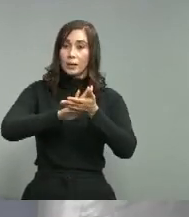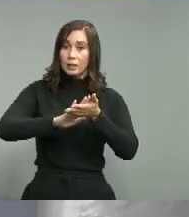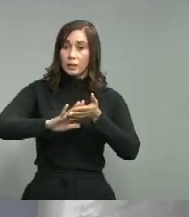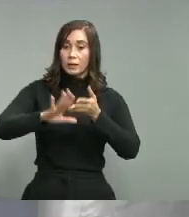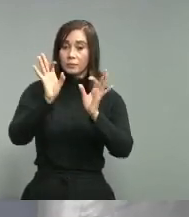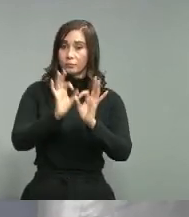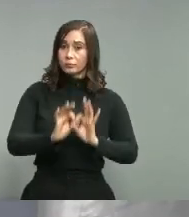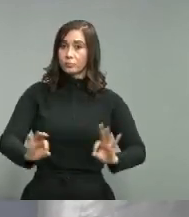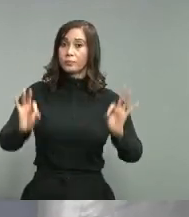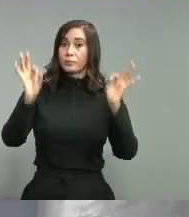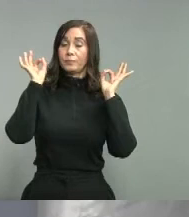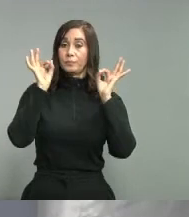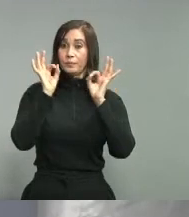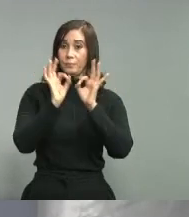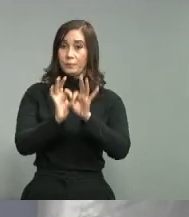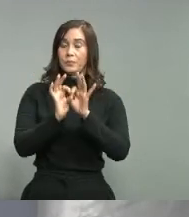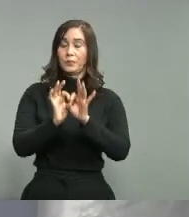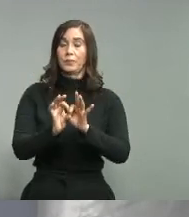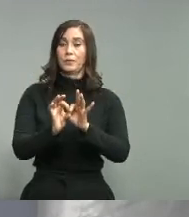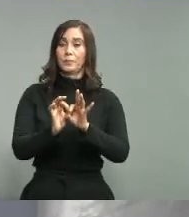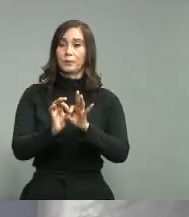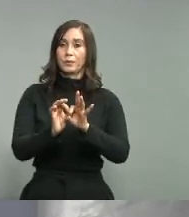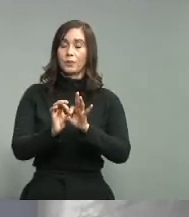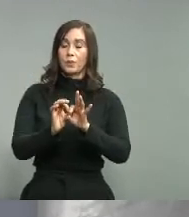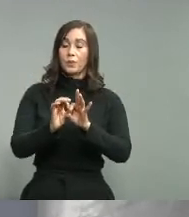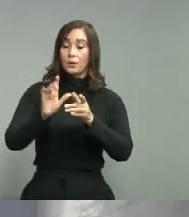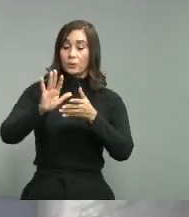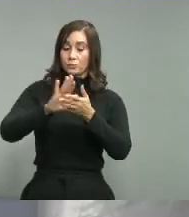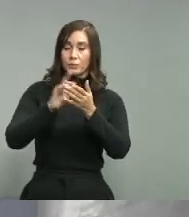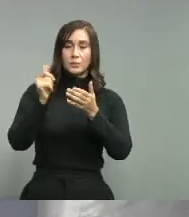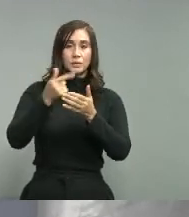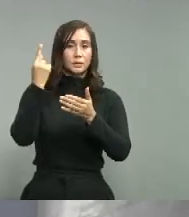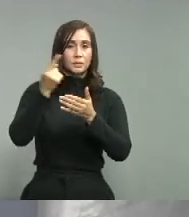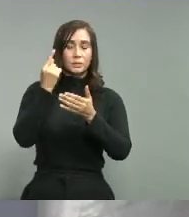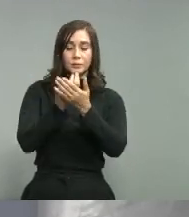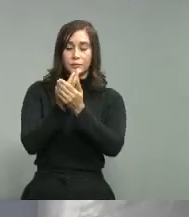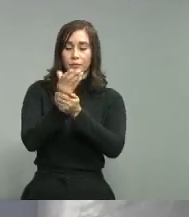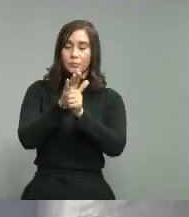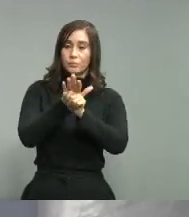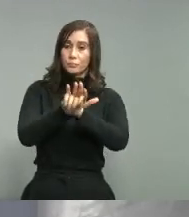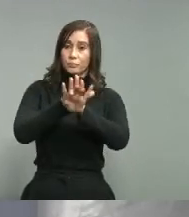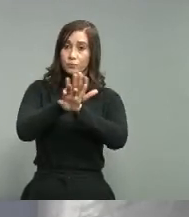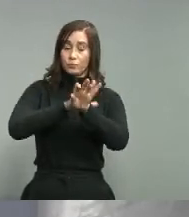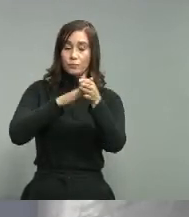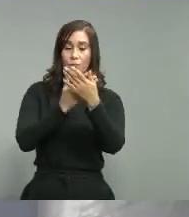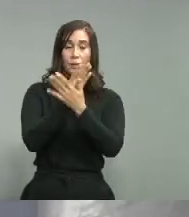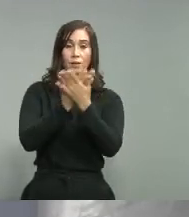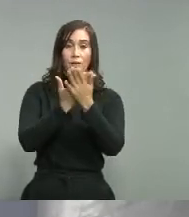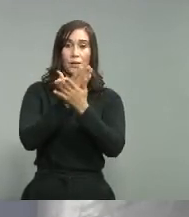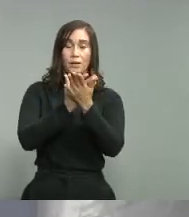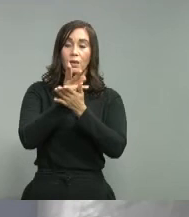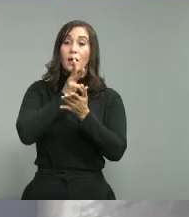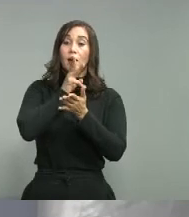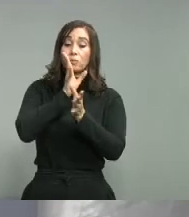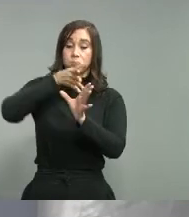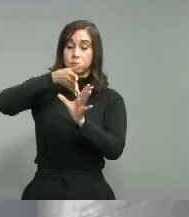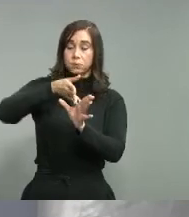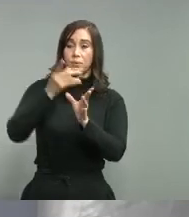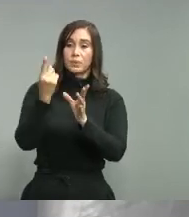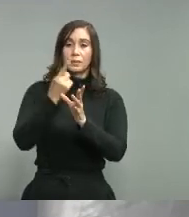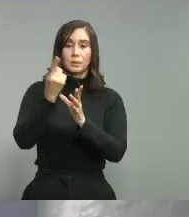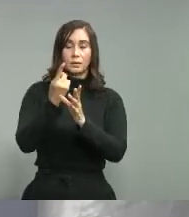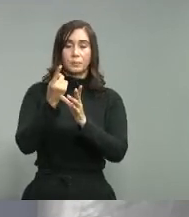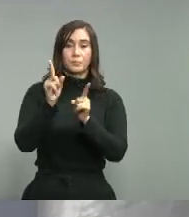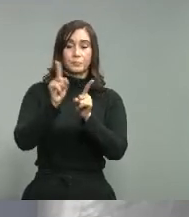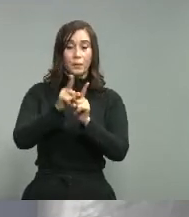recomendadas iniciando con el lavado frecuente con agua y jabón de las manos el